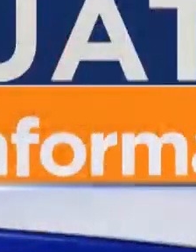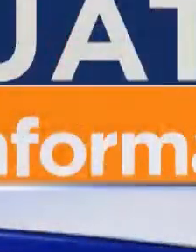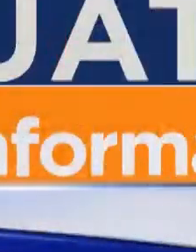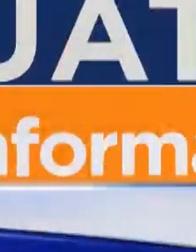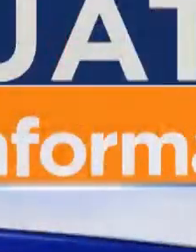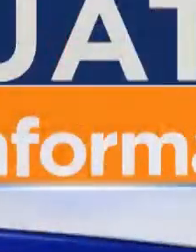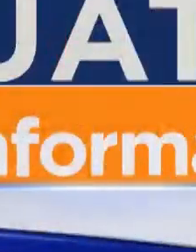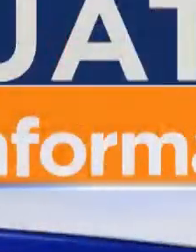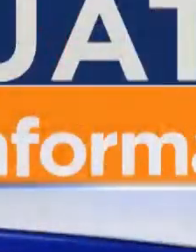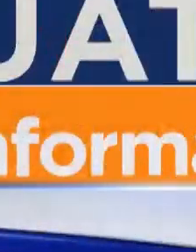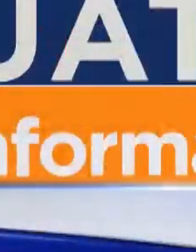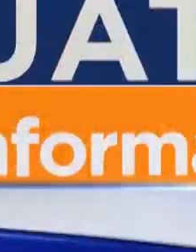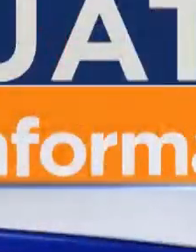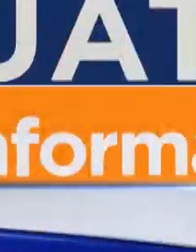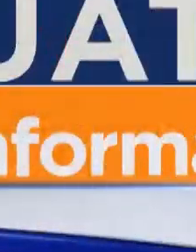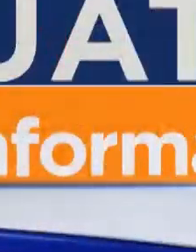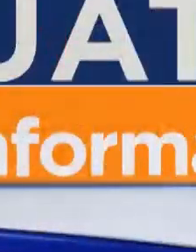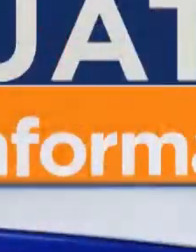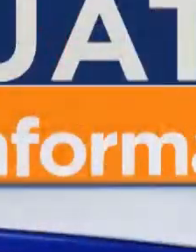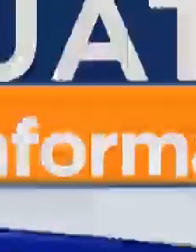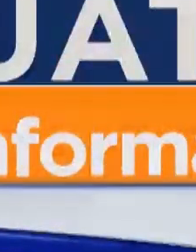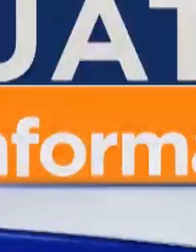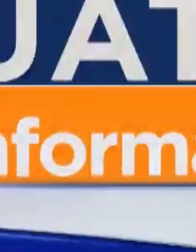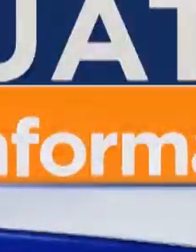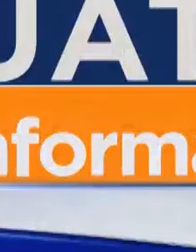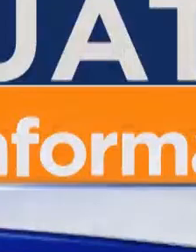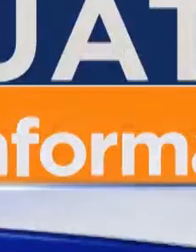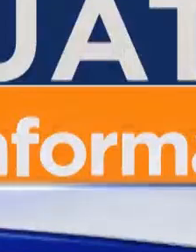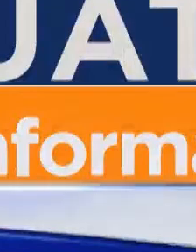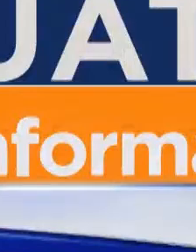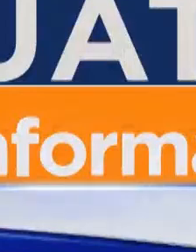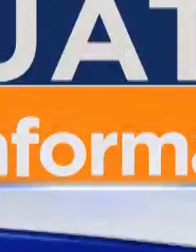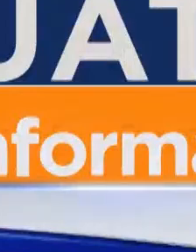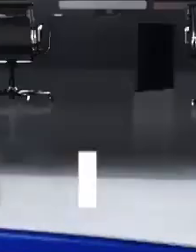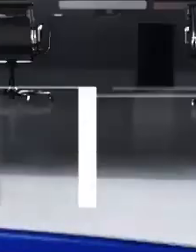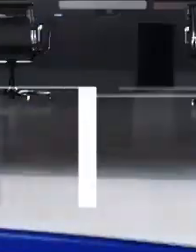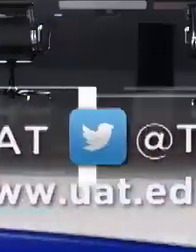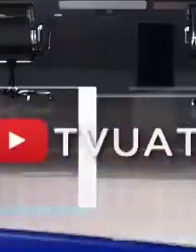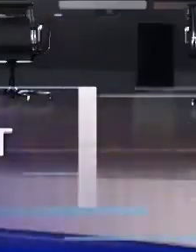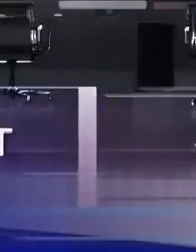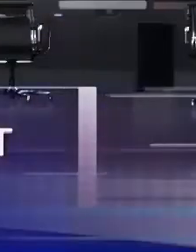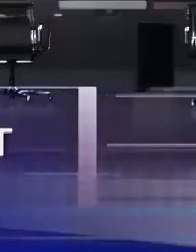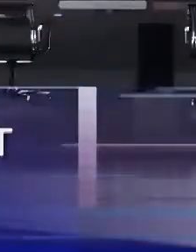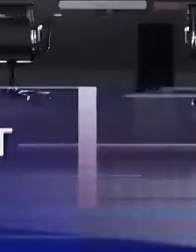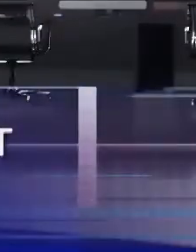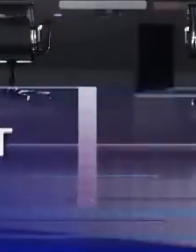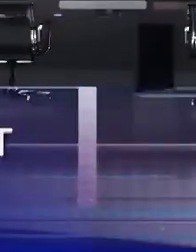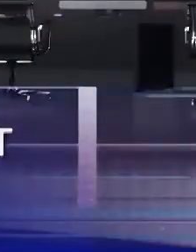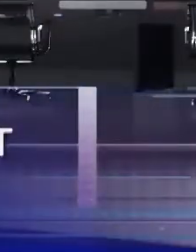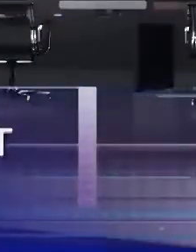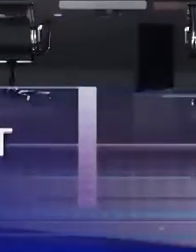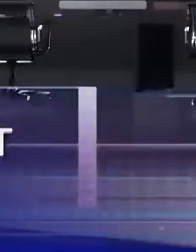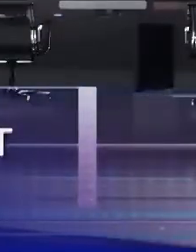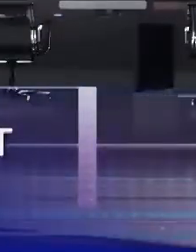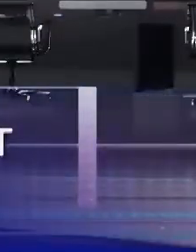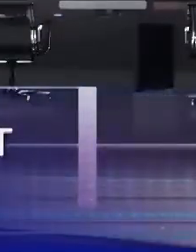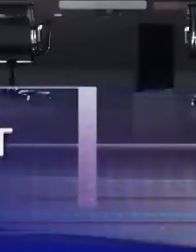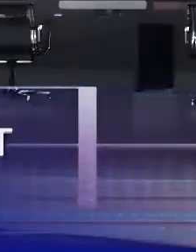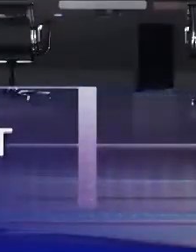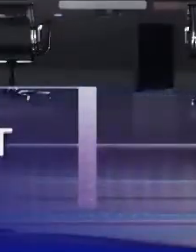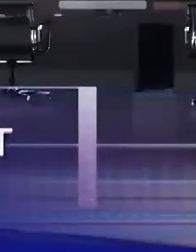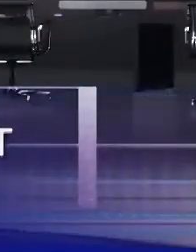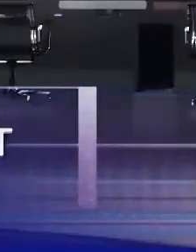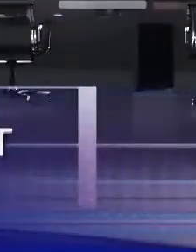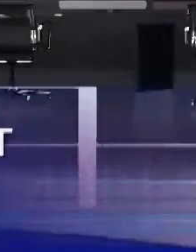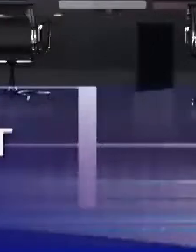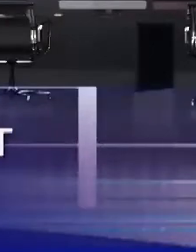bien a nombre de quienes lo hacen posible le agradezco el favor de su atención y le recuerdo visitar y unirse a nuestras redes sociales para que conozca las actividades